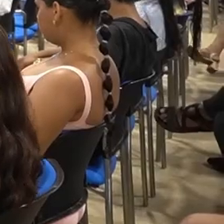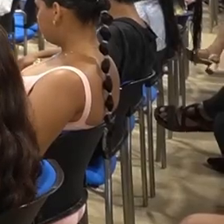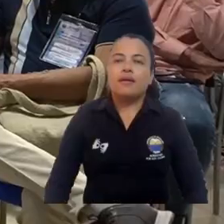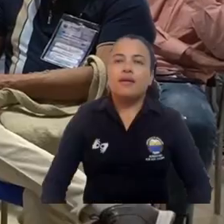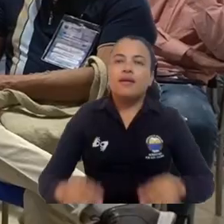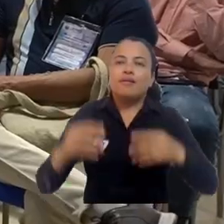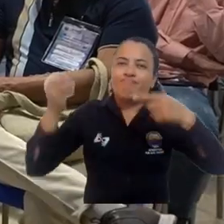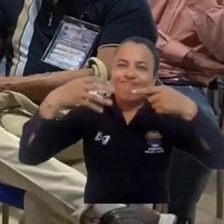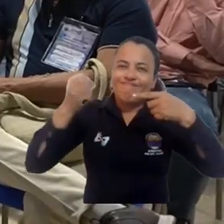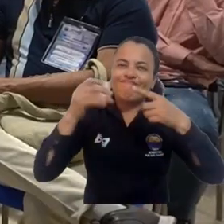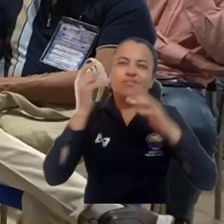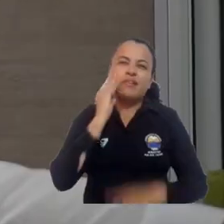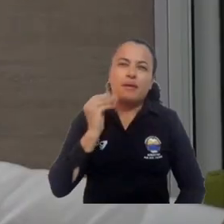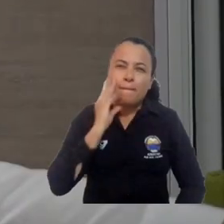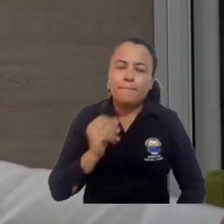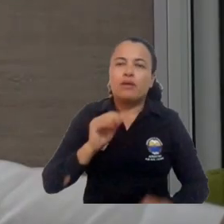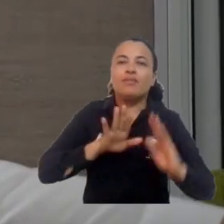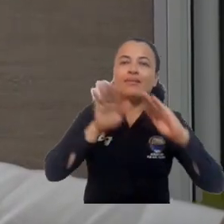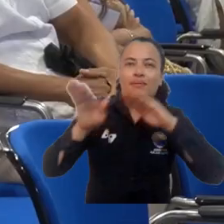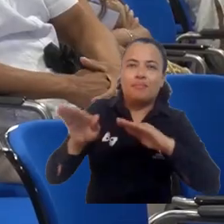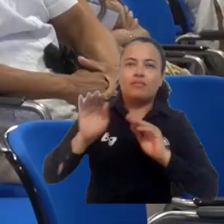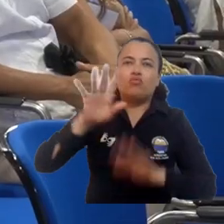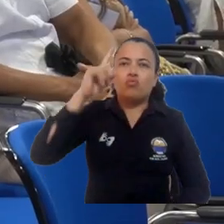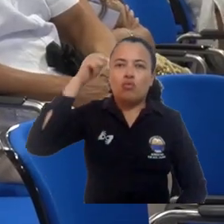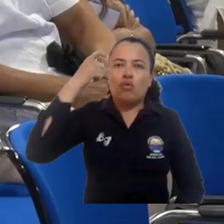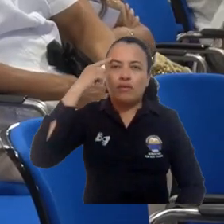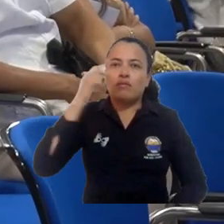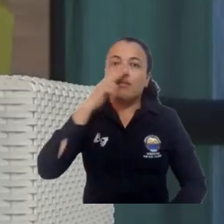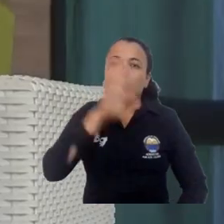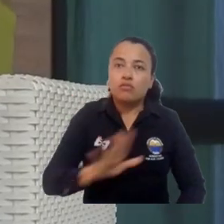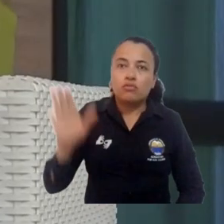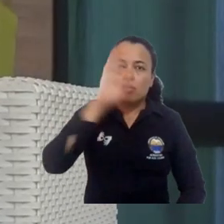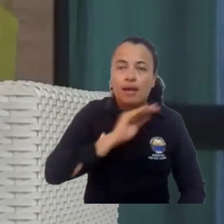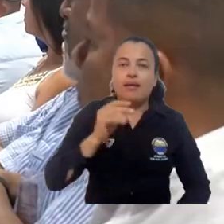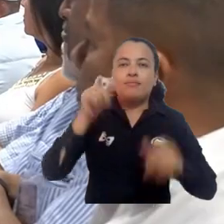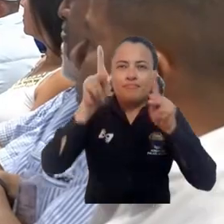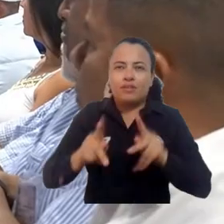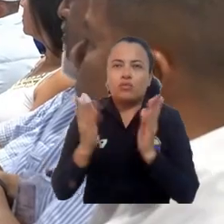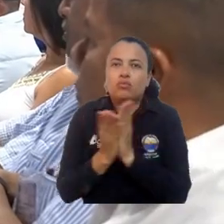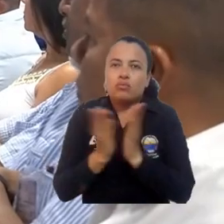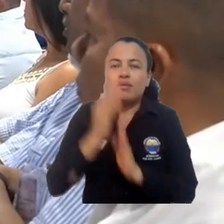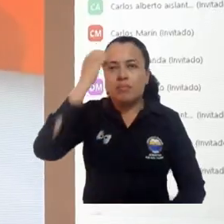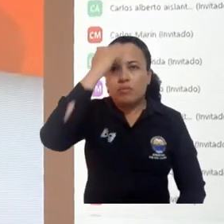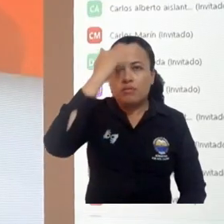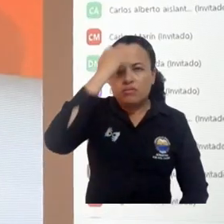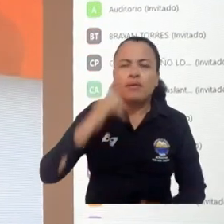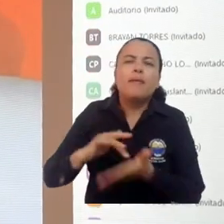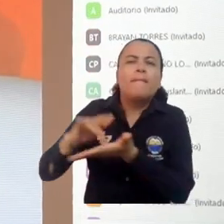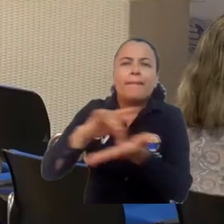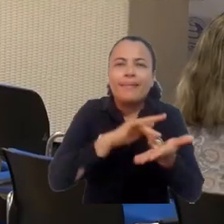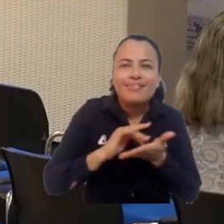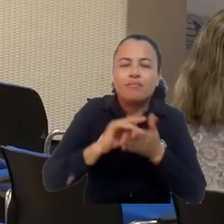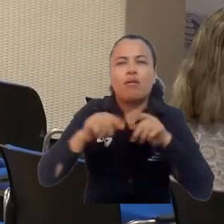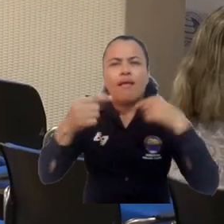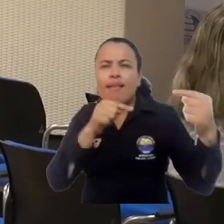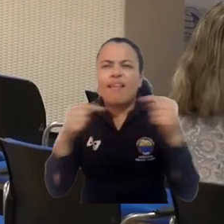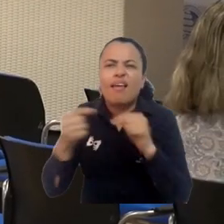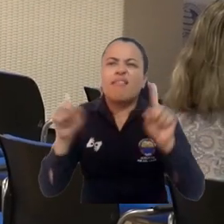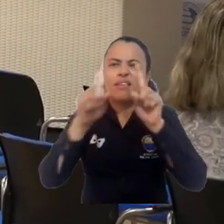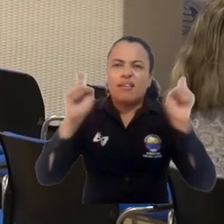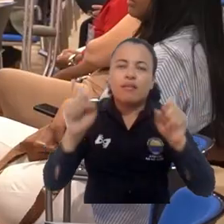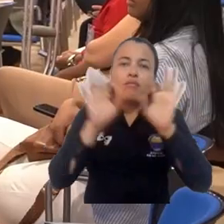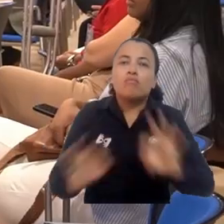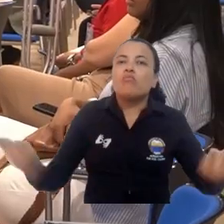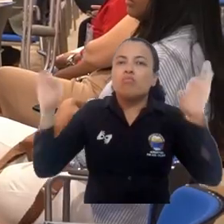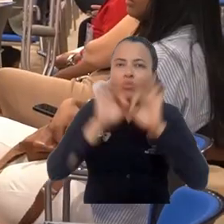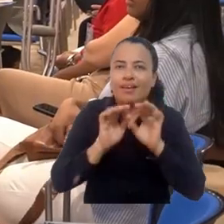Panelistas expertos, representantes del Gobierno Nacional, estudiantes y docentes participaron en debates sobre temas clave para el